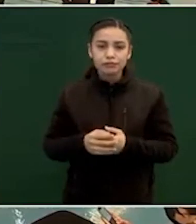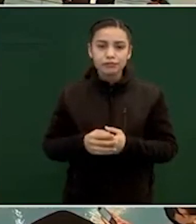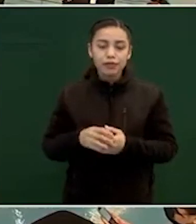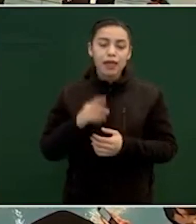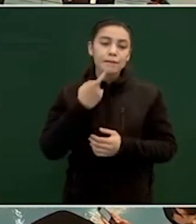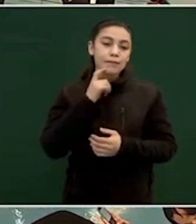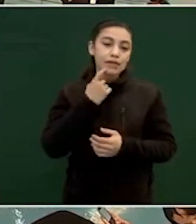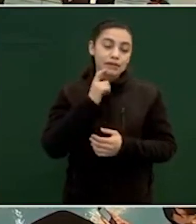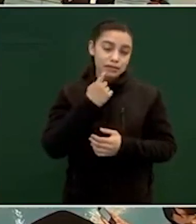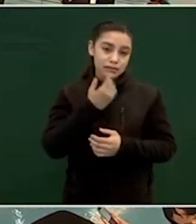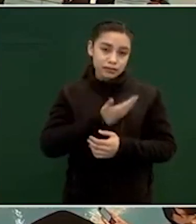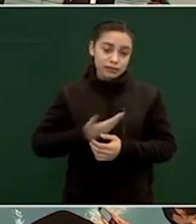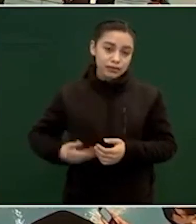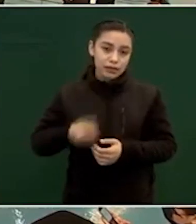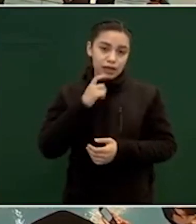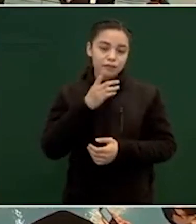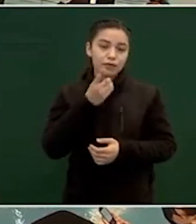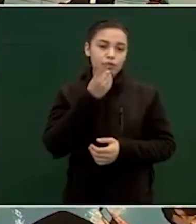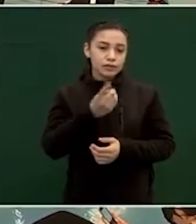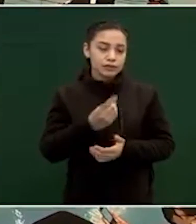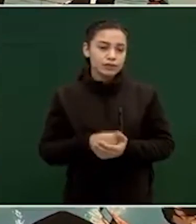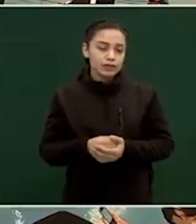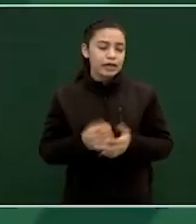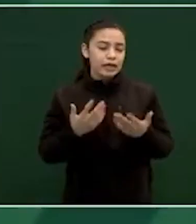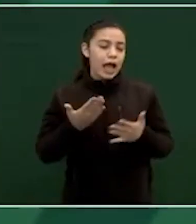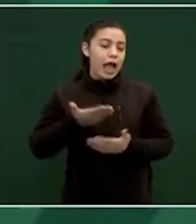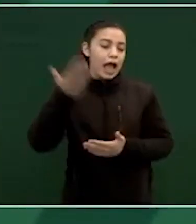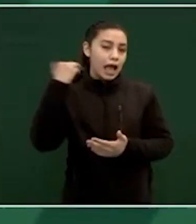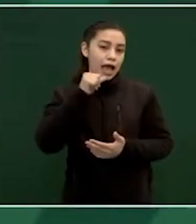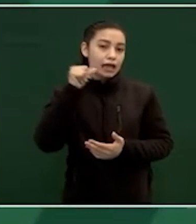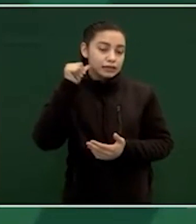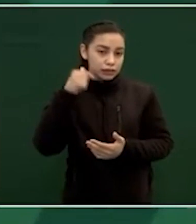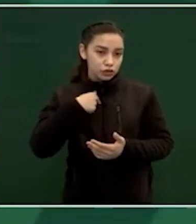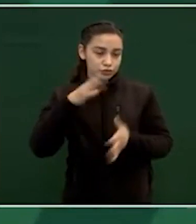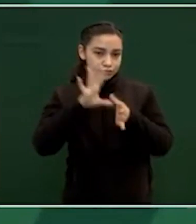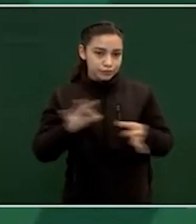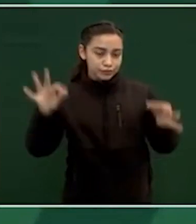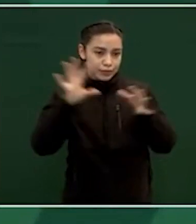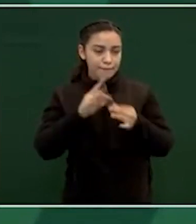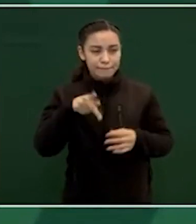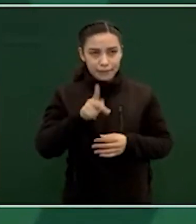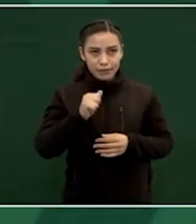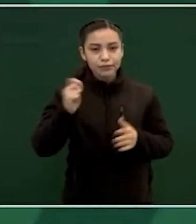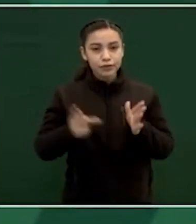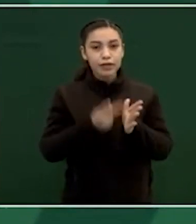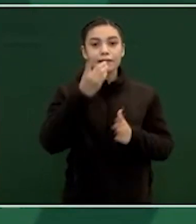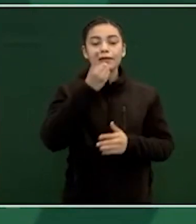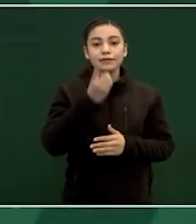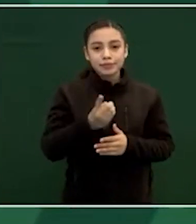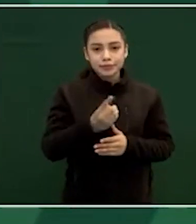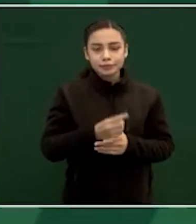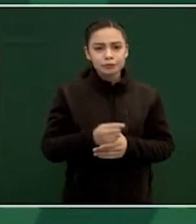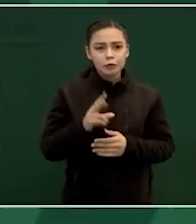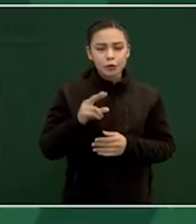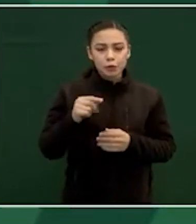Pero bueno, lo repito, no es una ruptura, es un